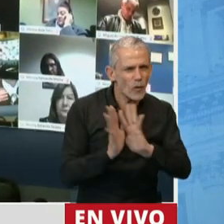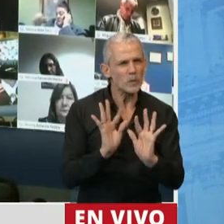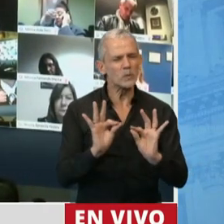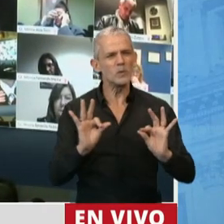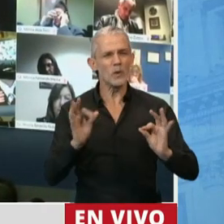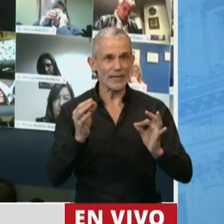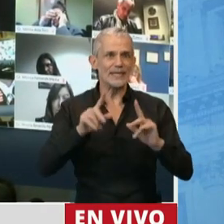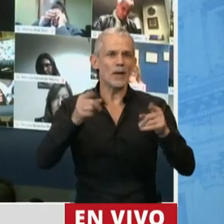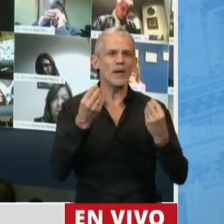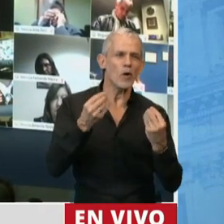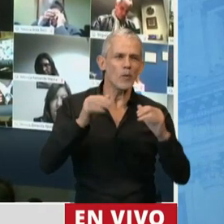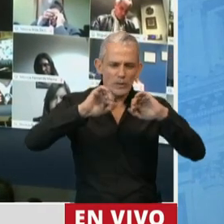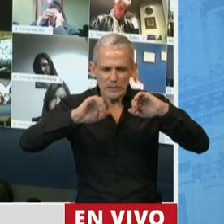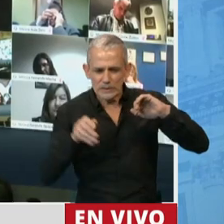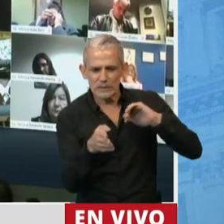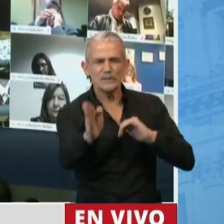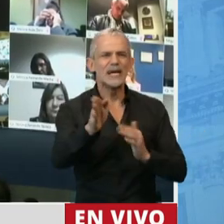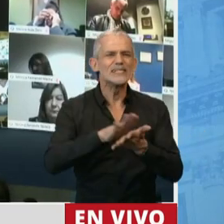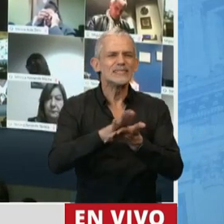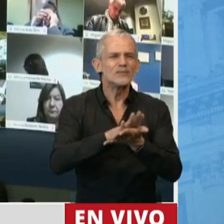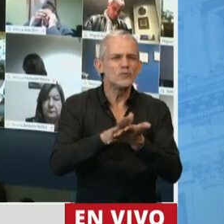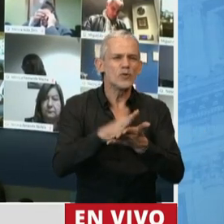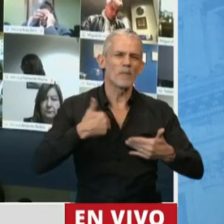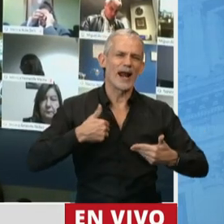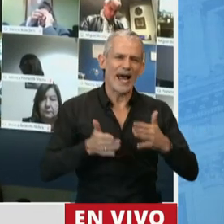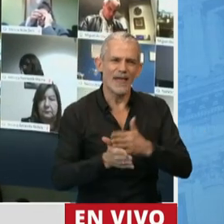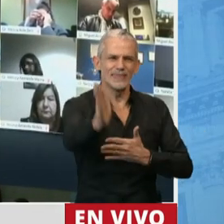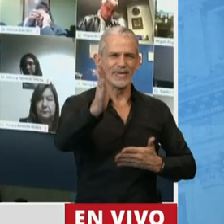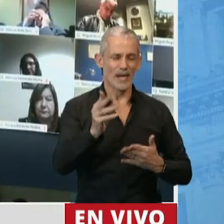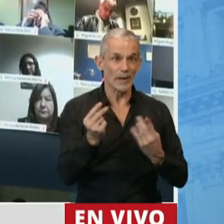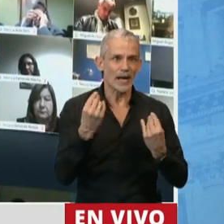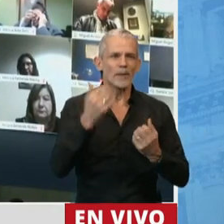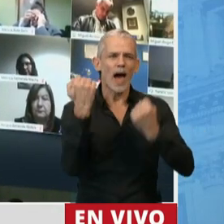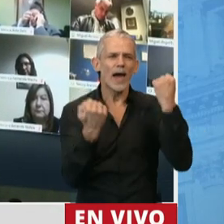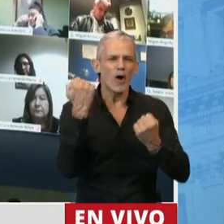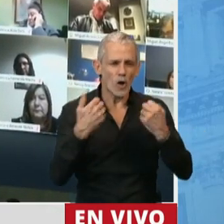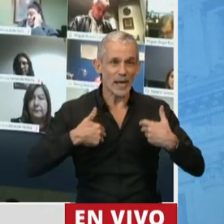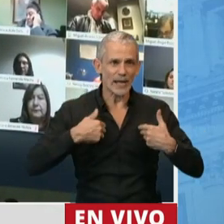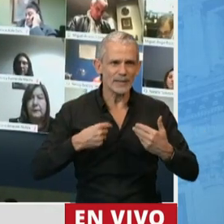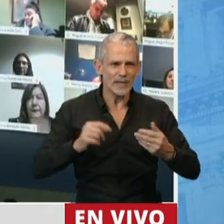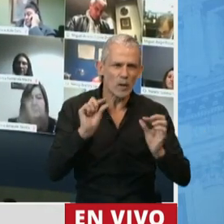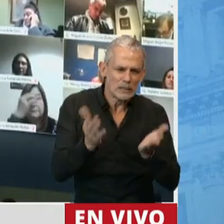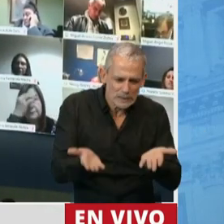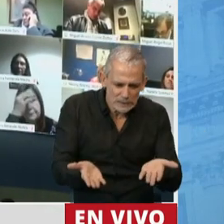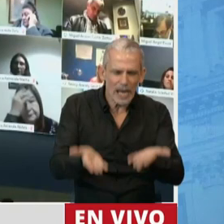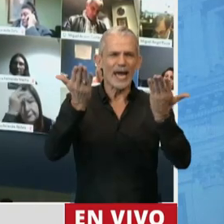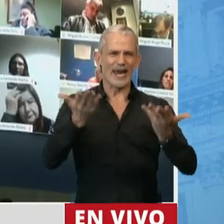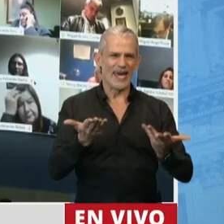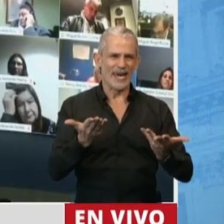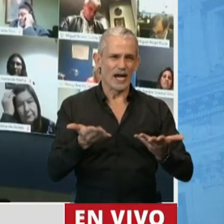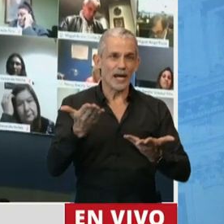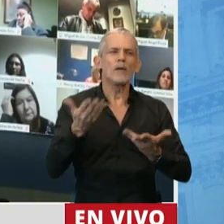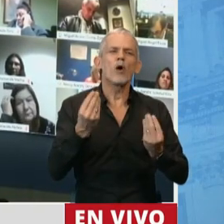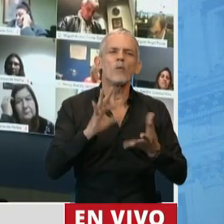una salida para la Argentina que permita que su economía crezca que crezca de manera